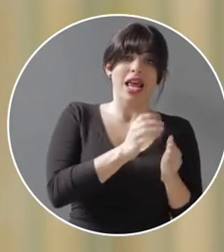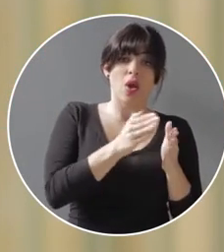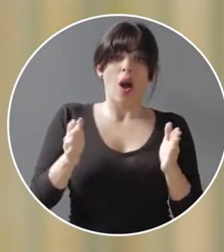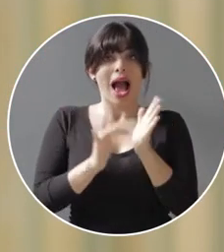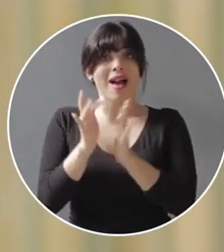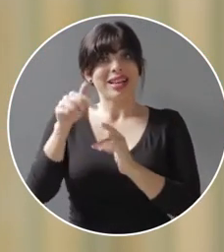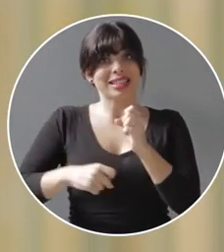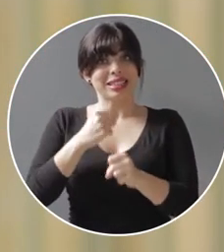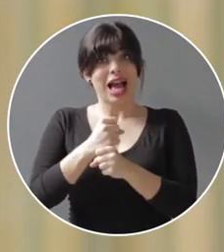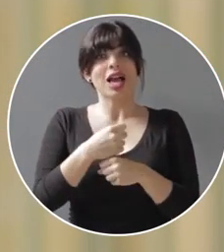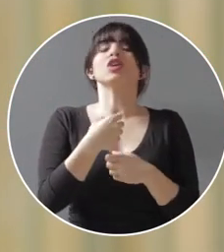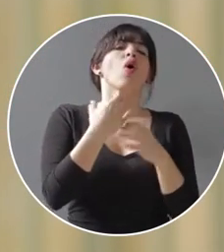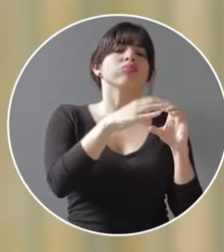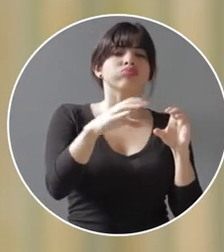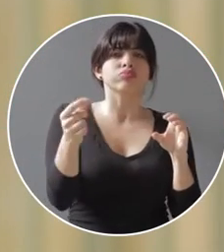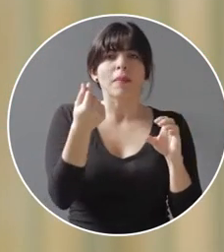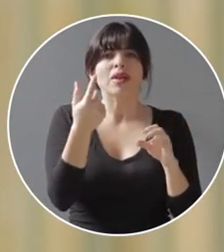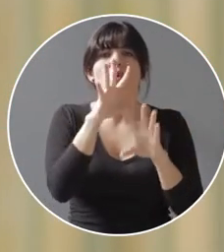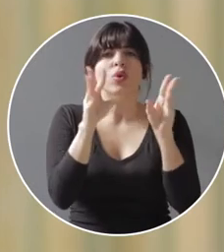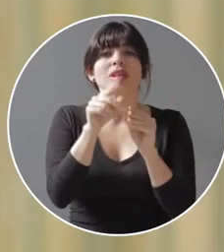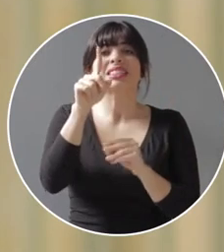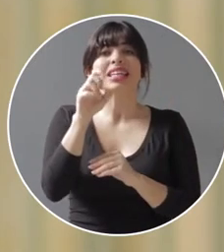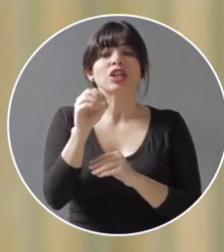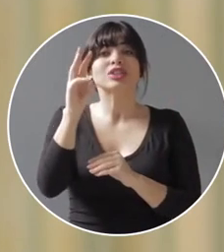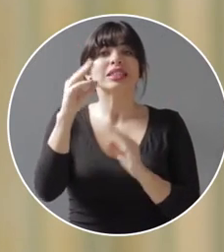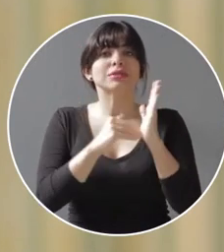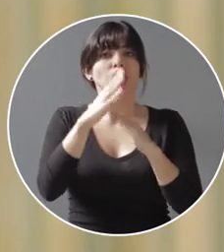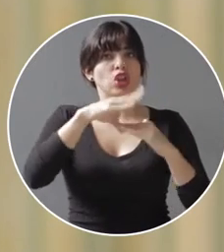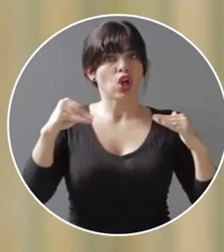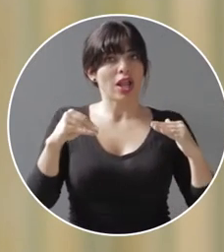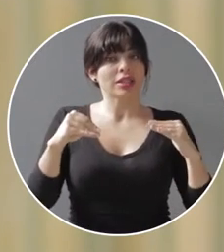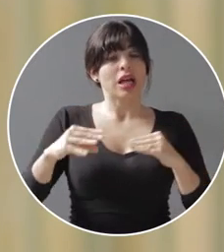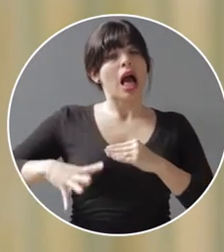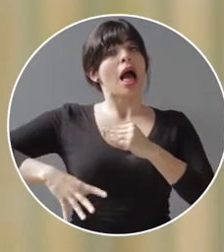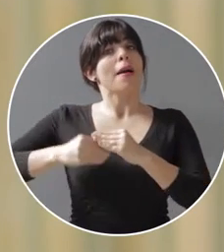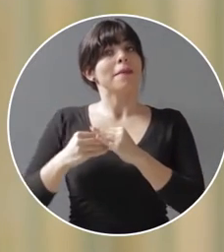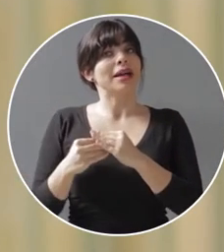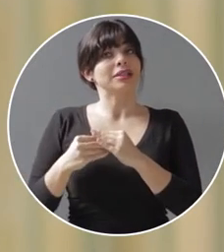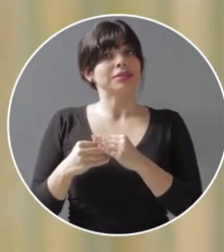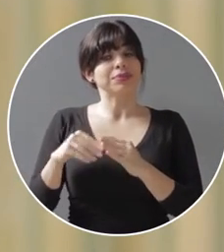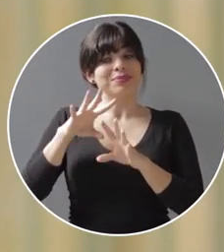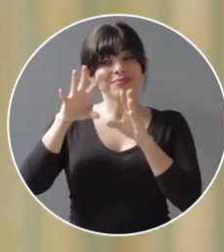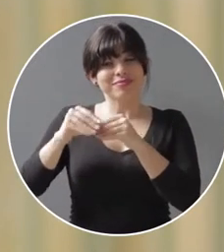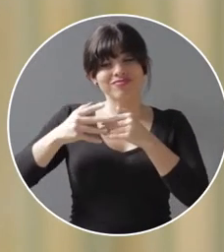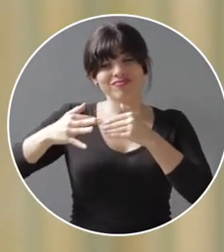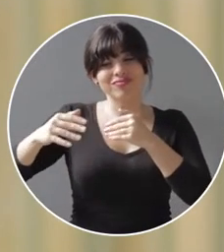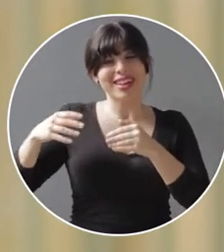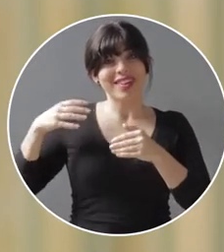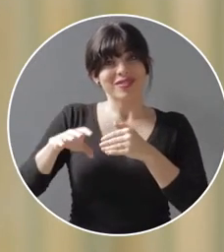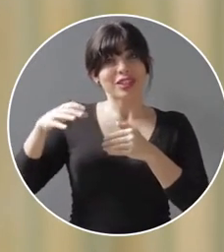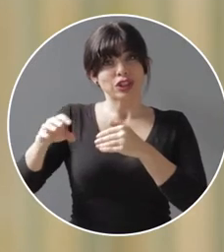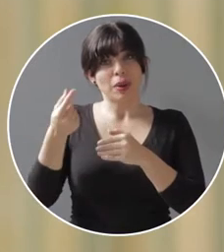de este año los desembolsos fueron de 106 millones de dólares. Además, dentro de esta cartera de